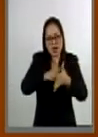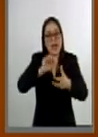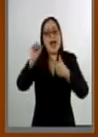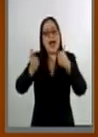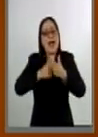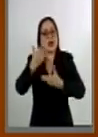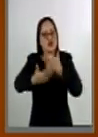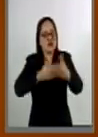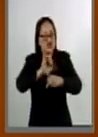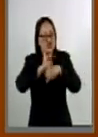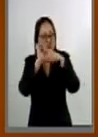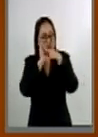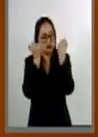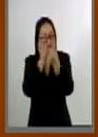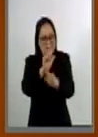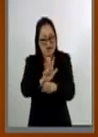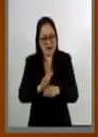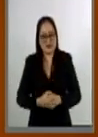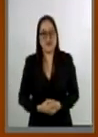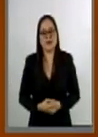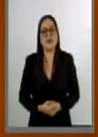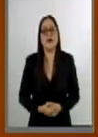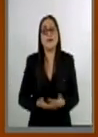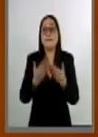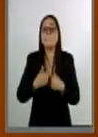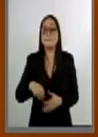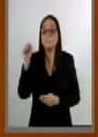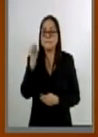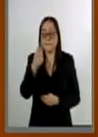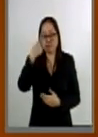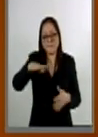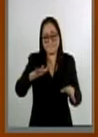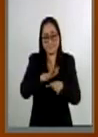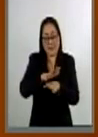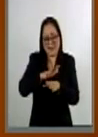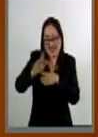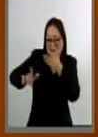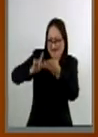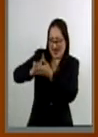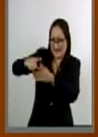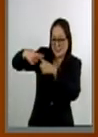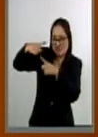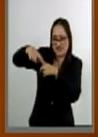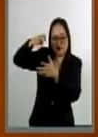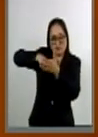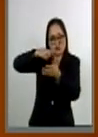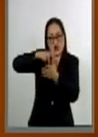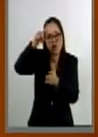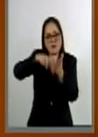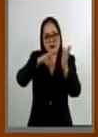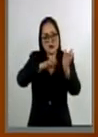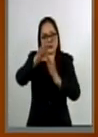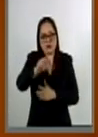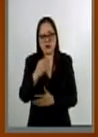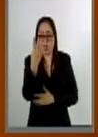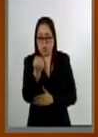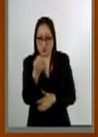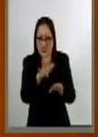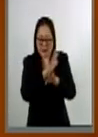social. Por otra parte, con motivo de las reformas legales realizadas en 1999,